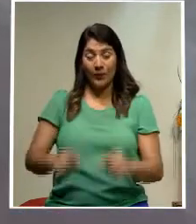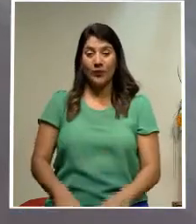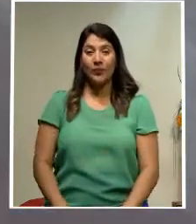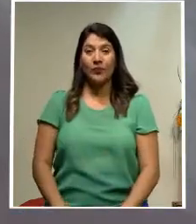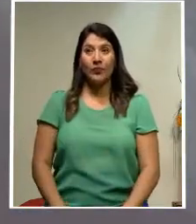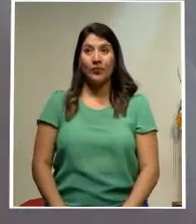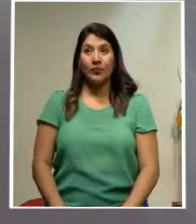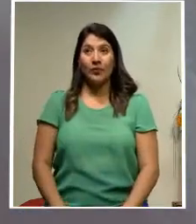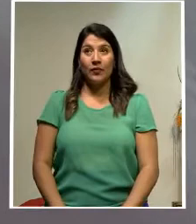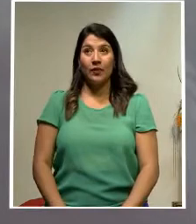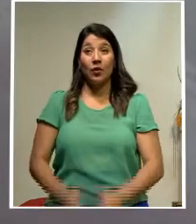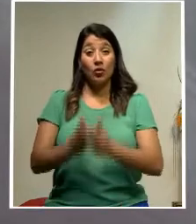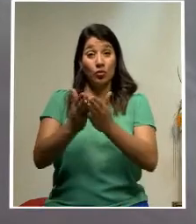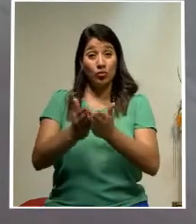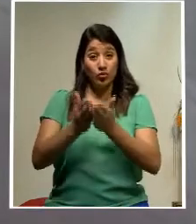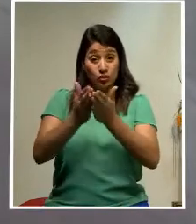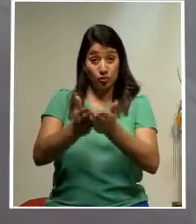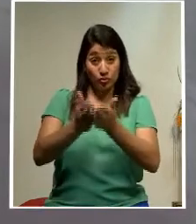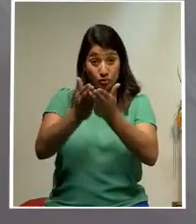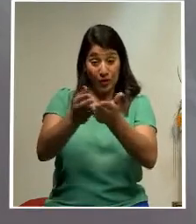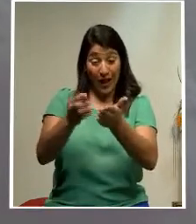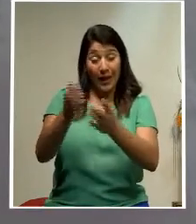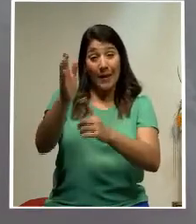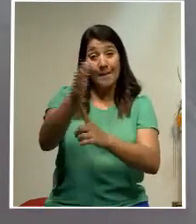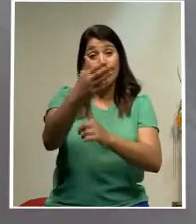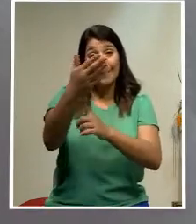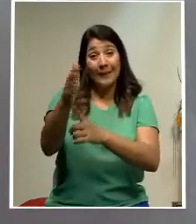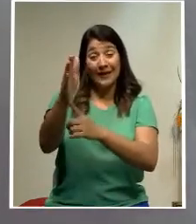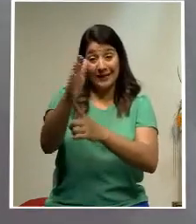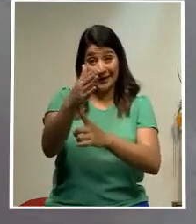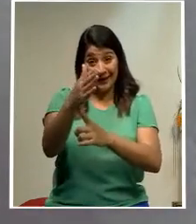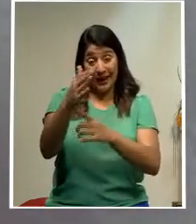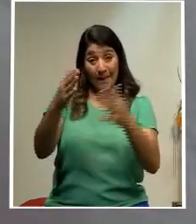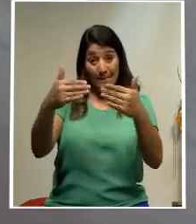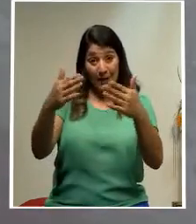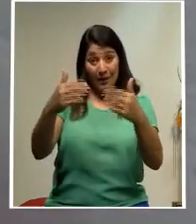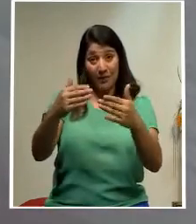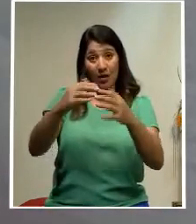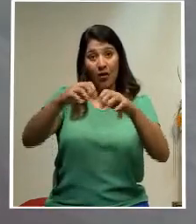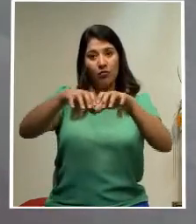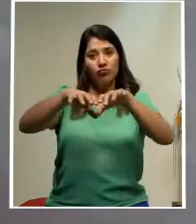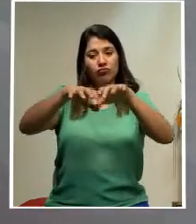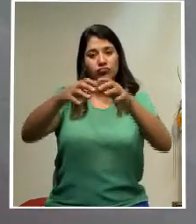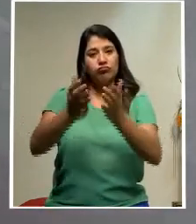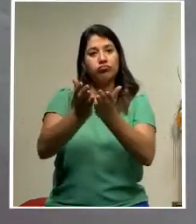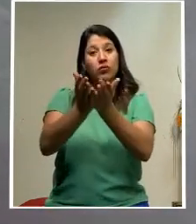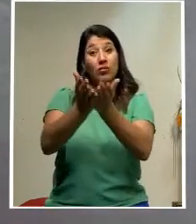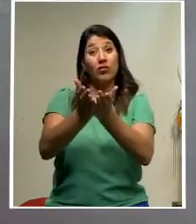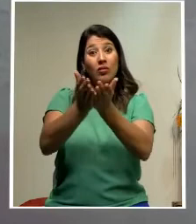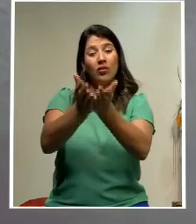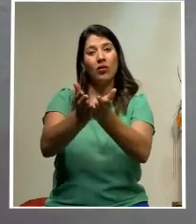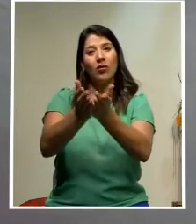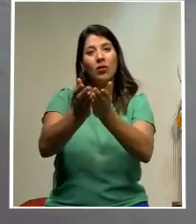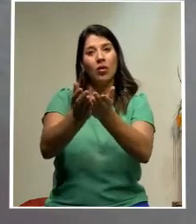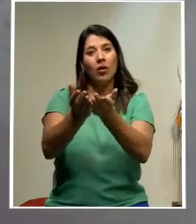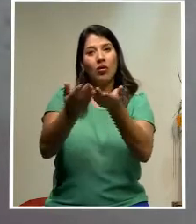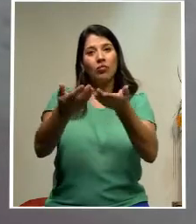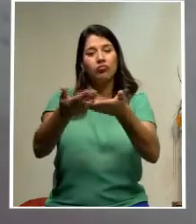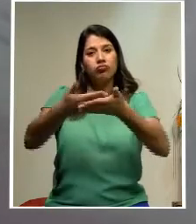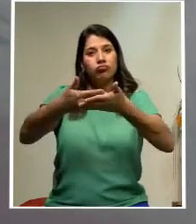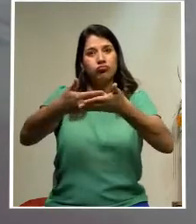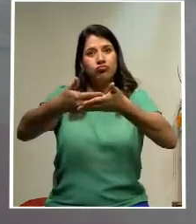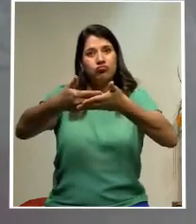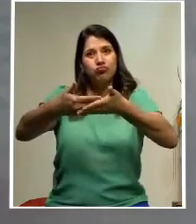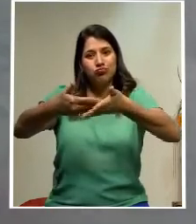Un carguero con bandera panameña encalló y se partió en dos en el noroeste de Japón. Los 21 miembros de la tripulación, chinos y